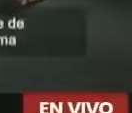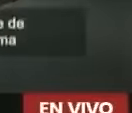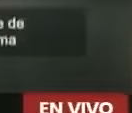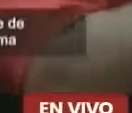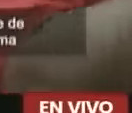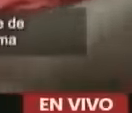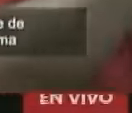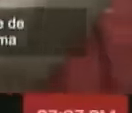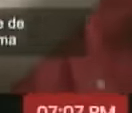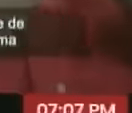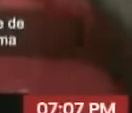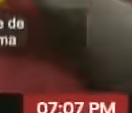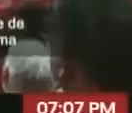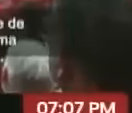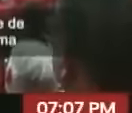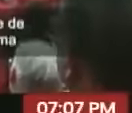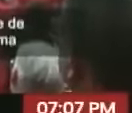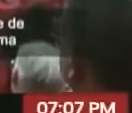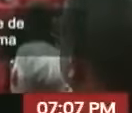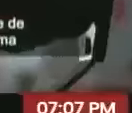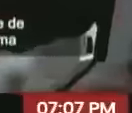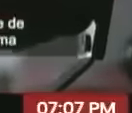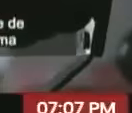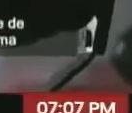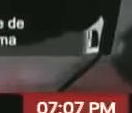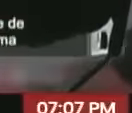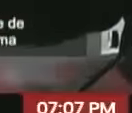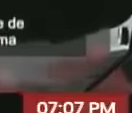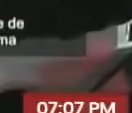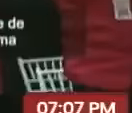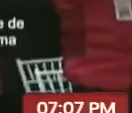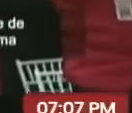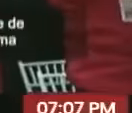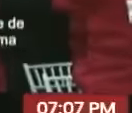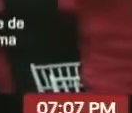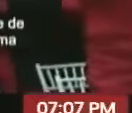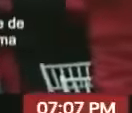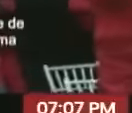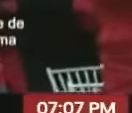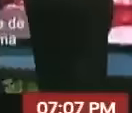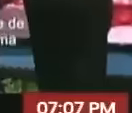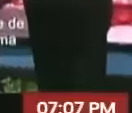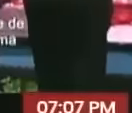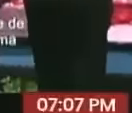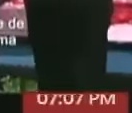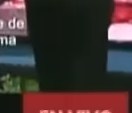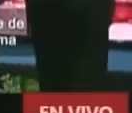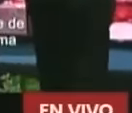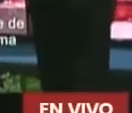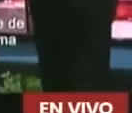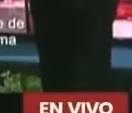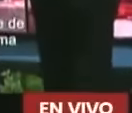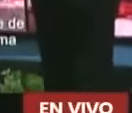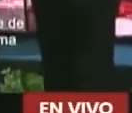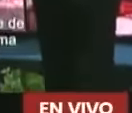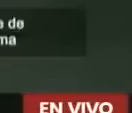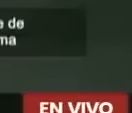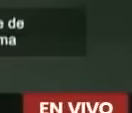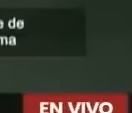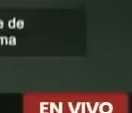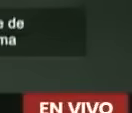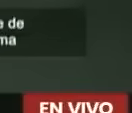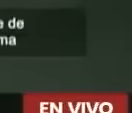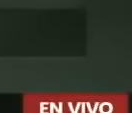durante un encuentro con la clase trabajadora petrolera en la sede de PDV a la campiña el presidente Nicolás Maduro